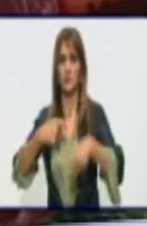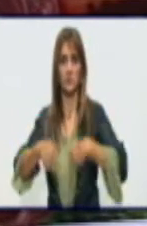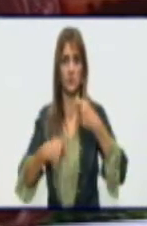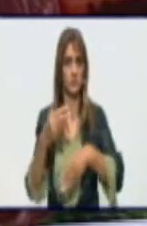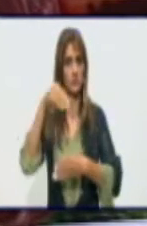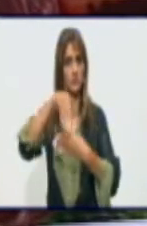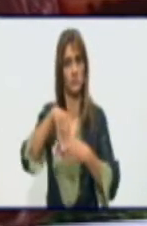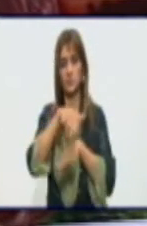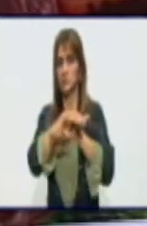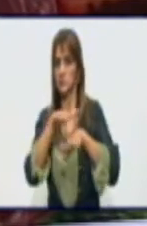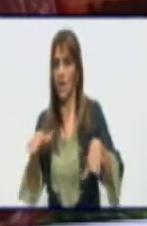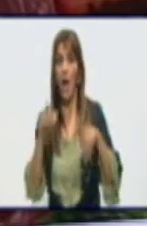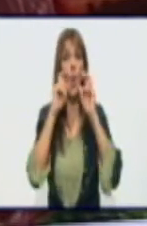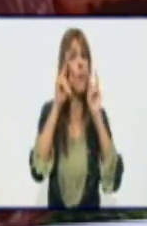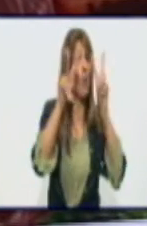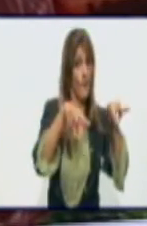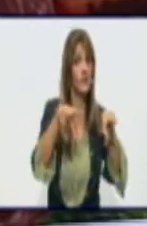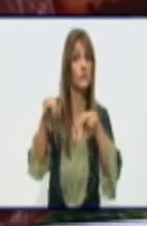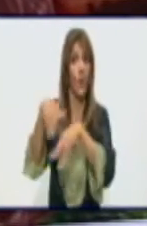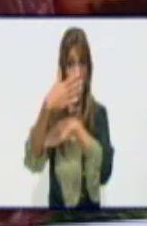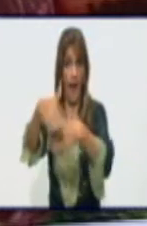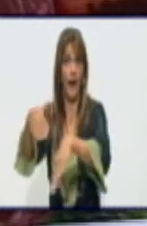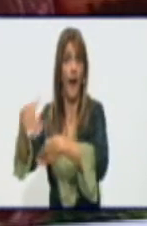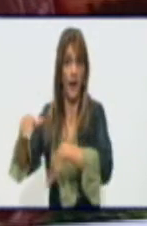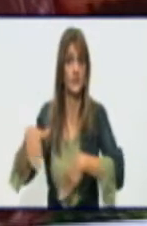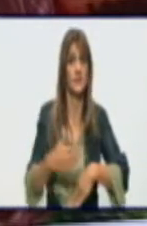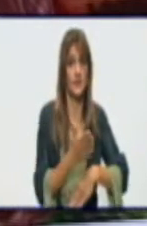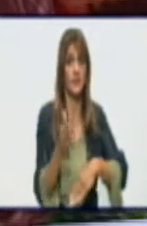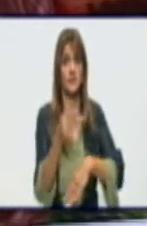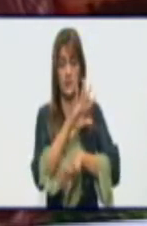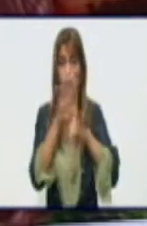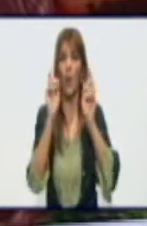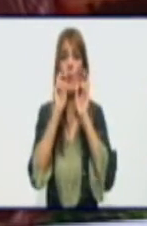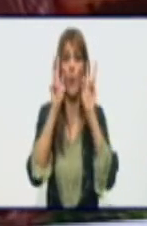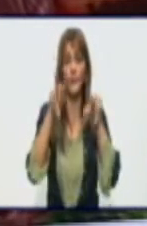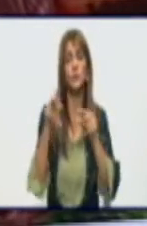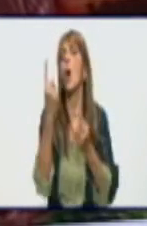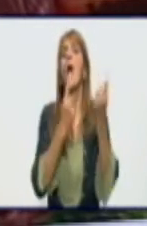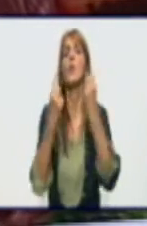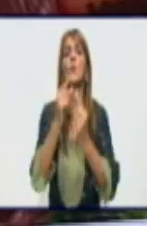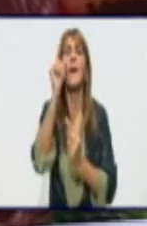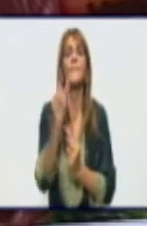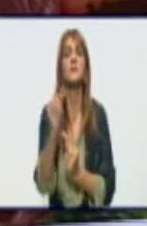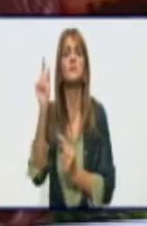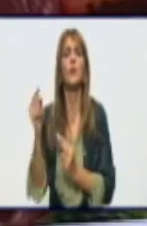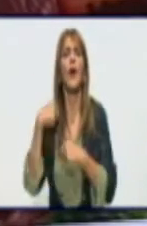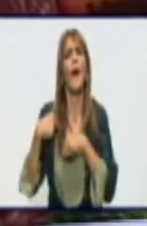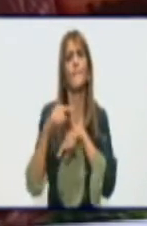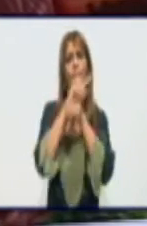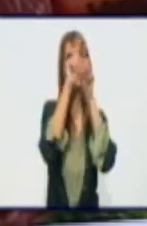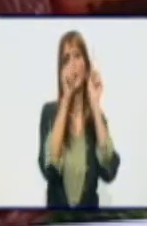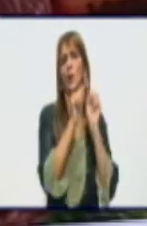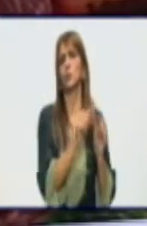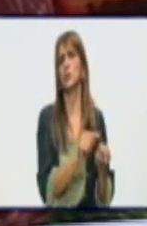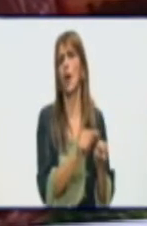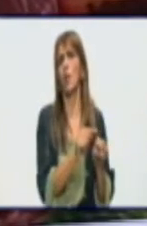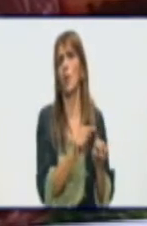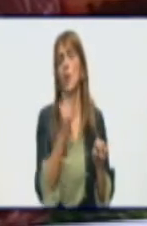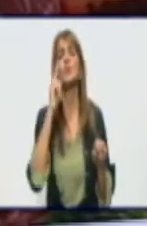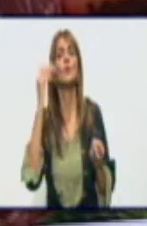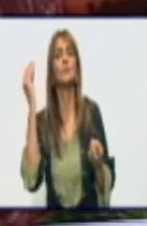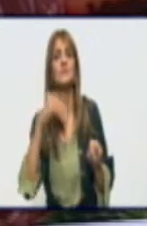Incluso los hemos visto en la calle. Y varias personas nos han preguntado, yo sé lo que saben los demás.